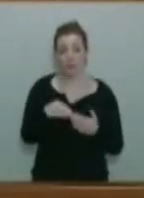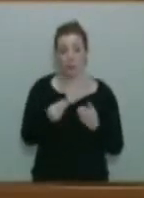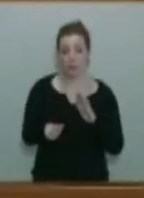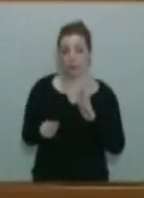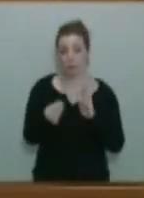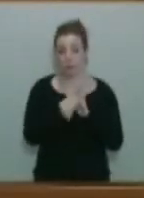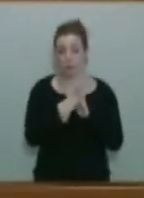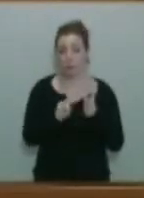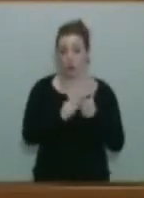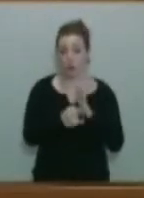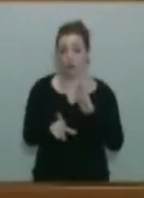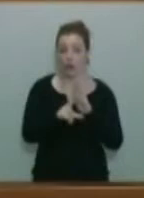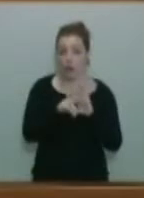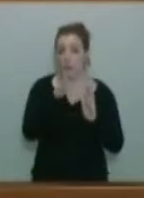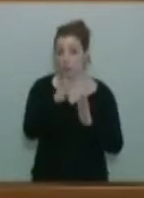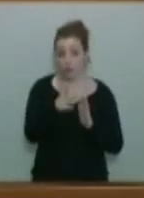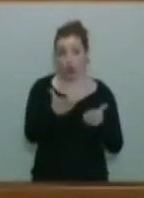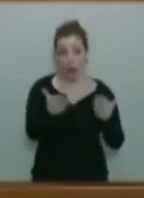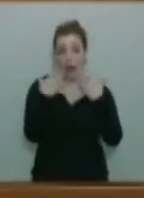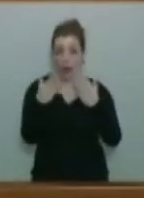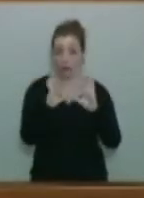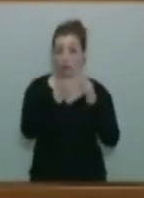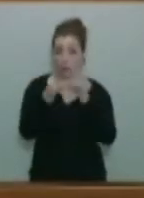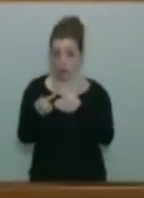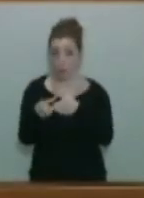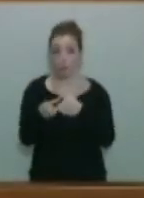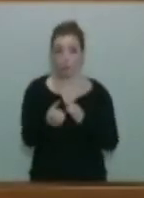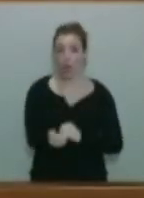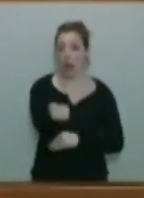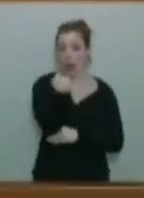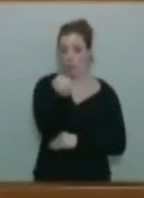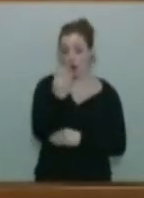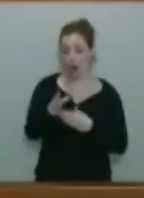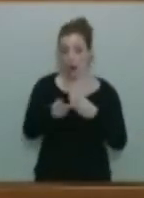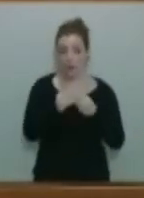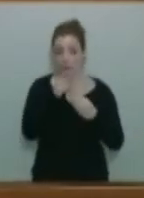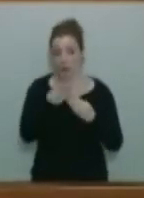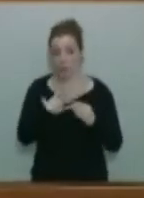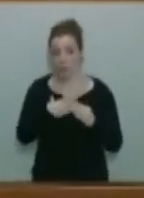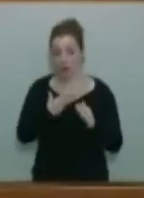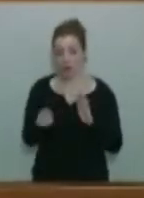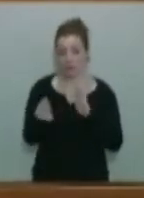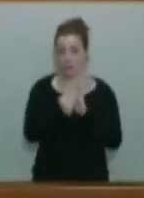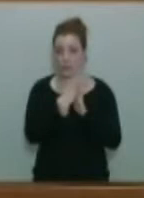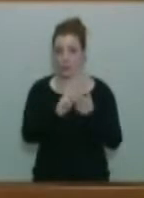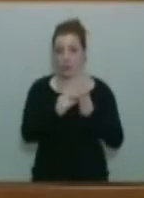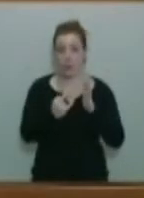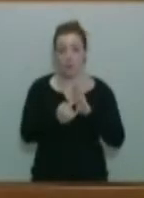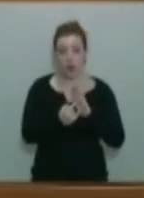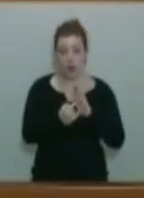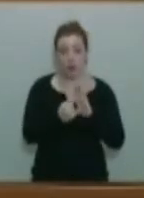agradezco la generosidad de los grupos que apoyaron estas enmiendas para que fuesen incorporadas al proyecto. En cuanto a la valoración de las enmiendas que